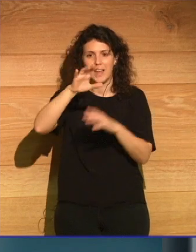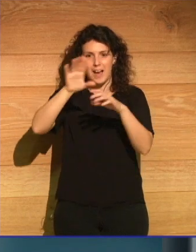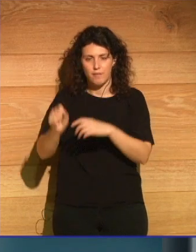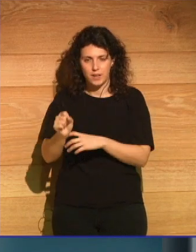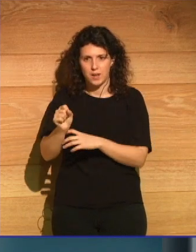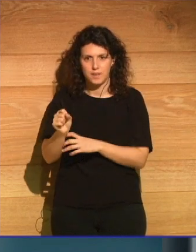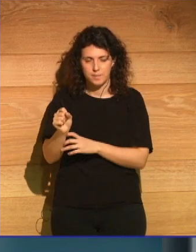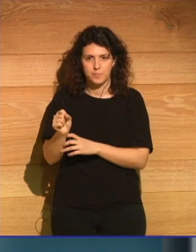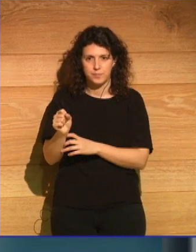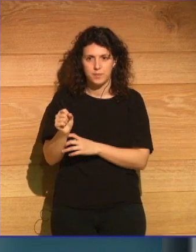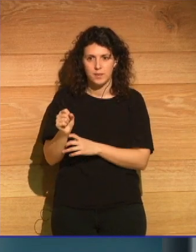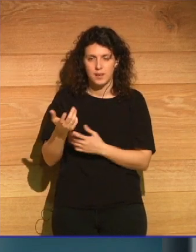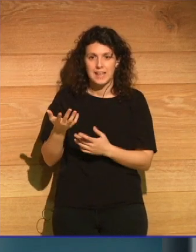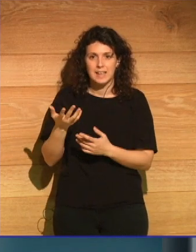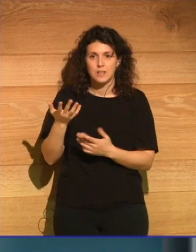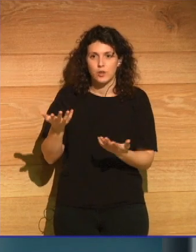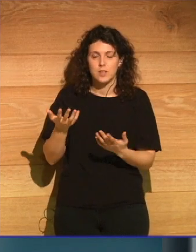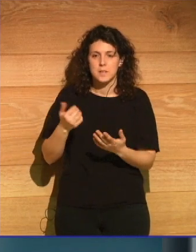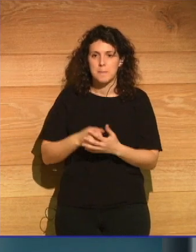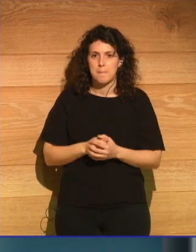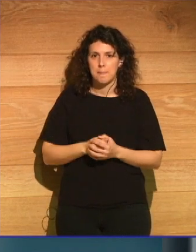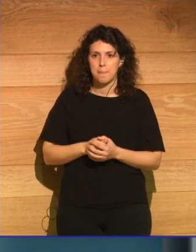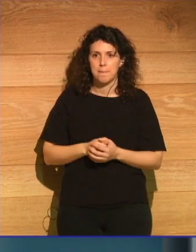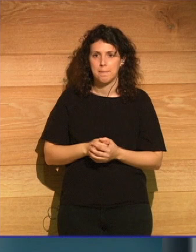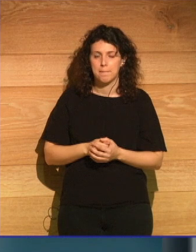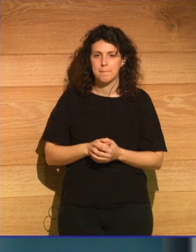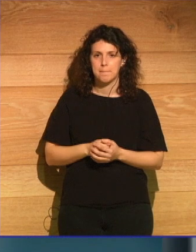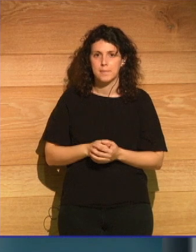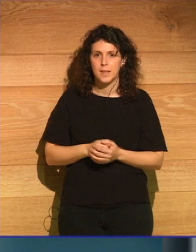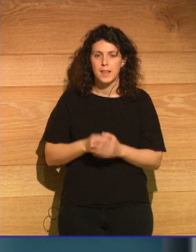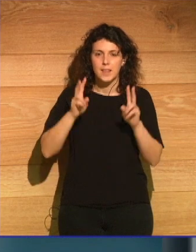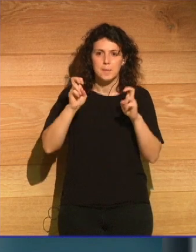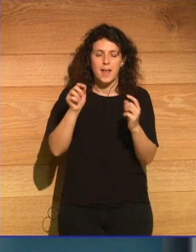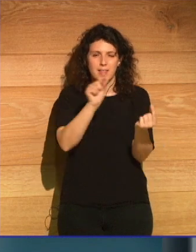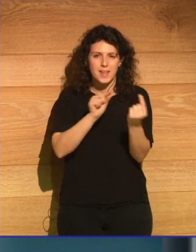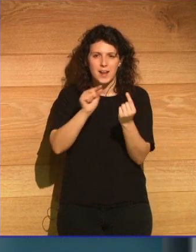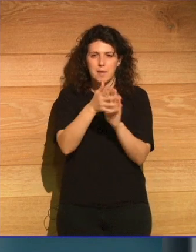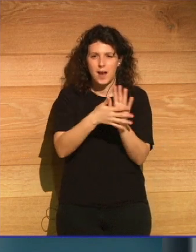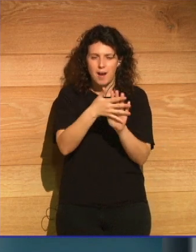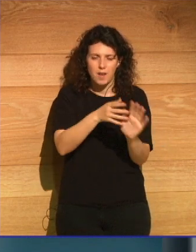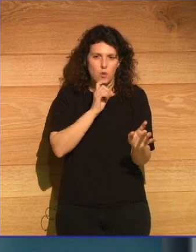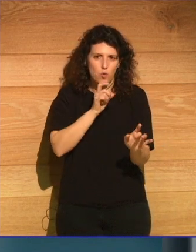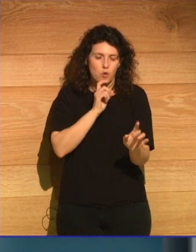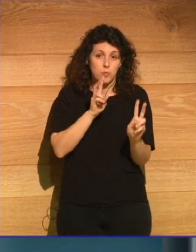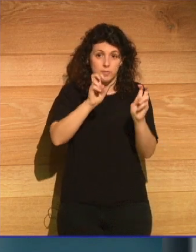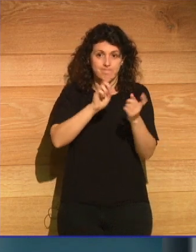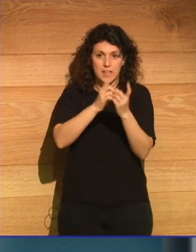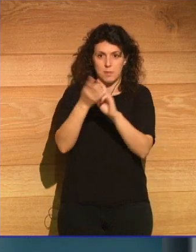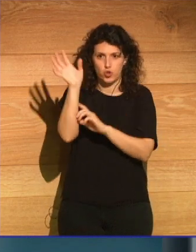cómo iluminan el dilema ético del cambio climático.